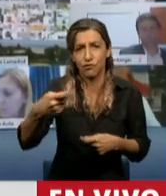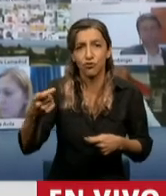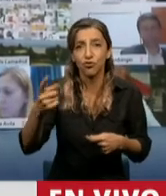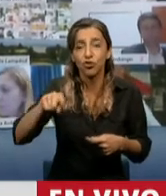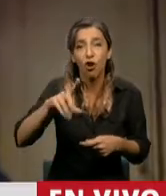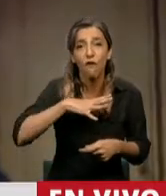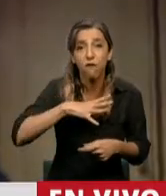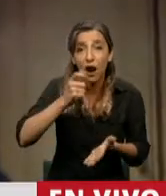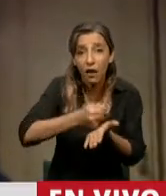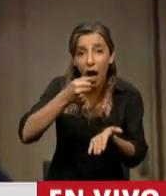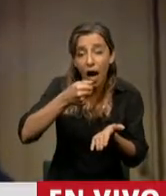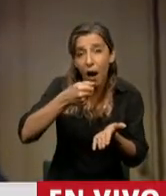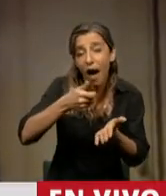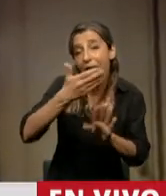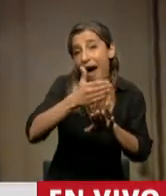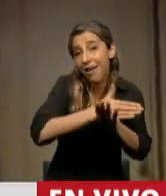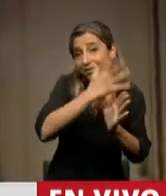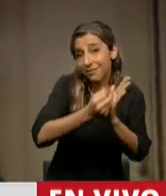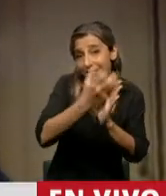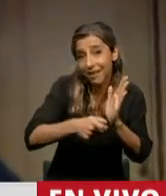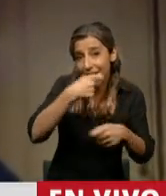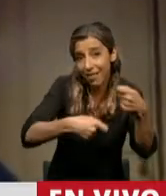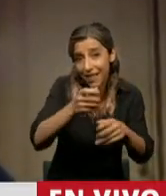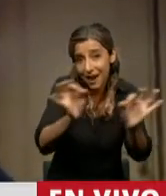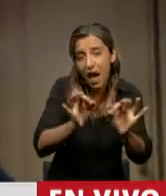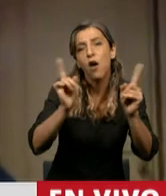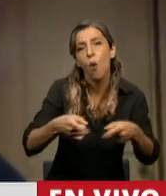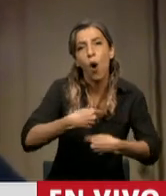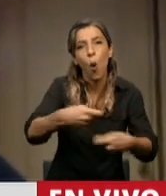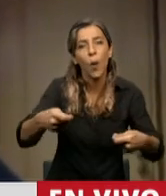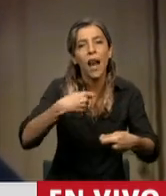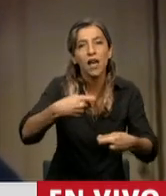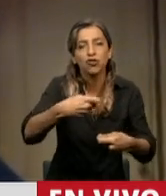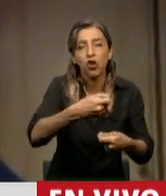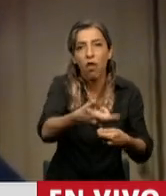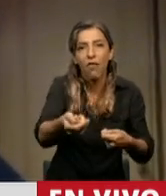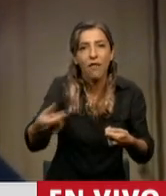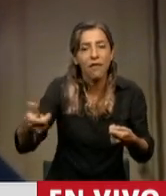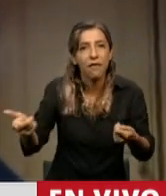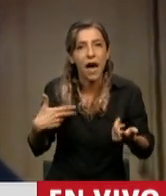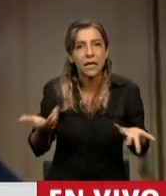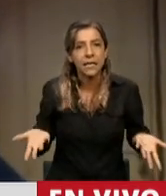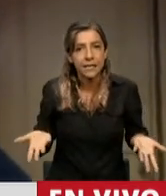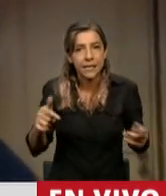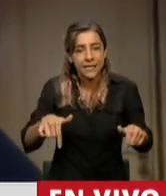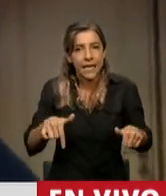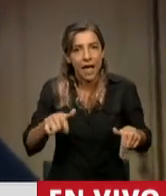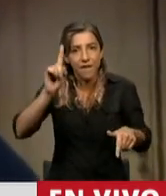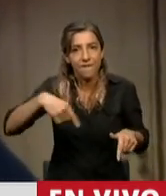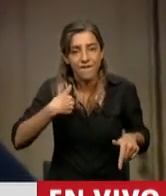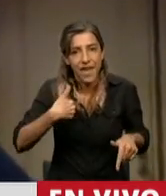ahora voy a, como dijo el diputado Pastori, requiere o exige una reivindicación histórica de lo que se hizo.